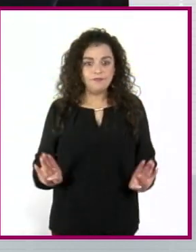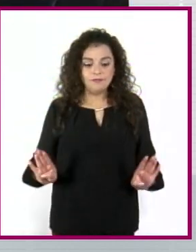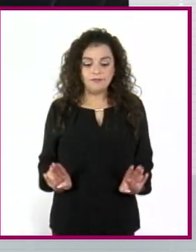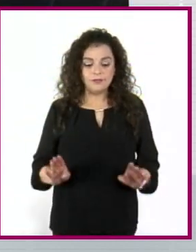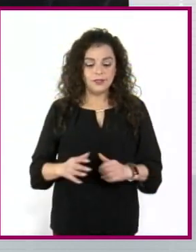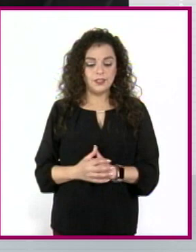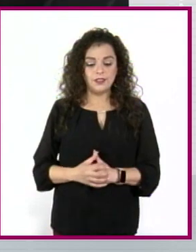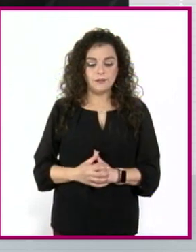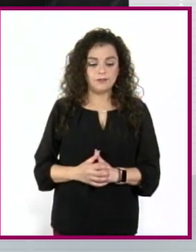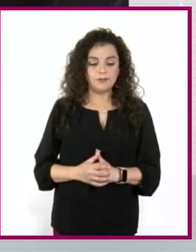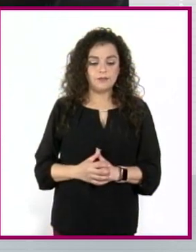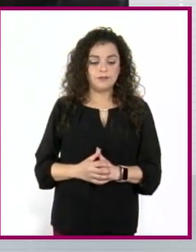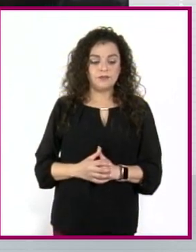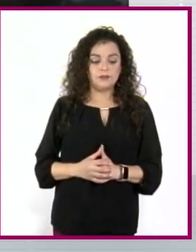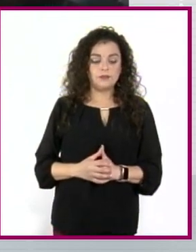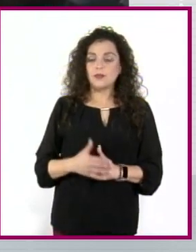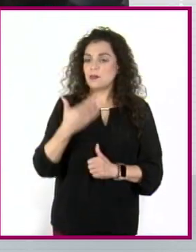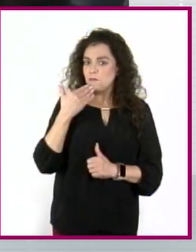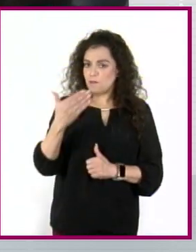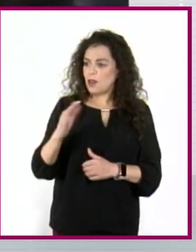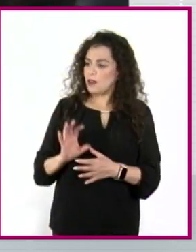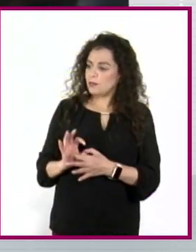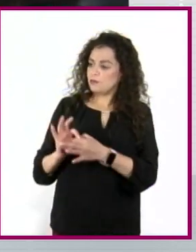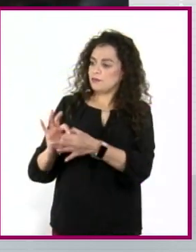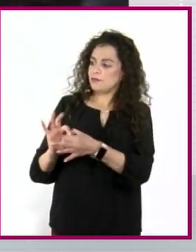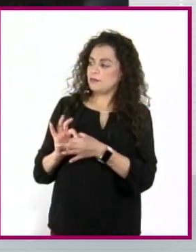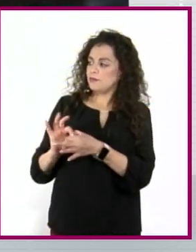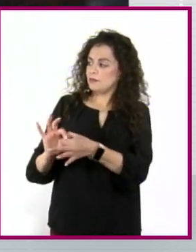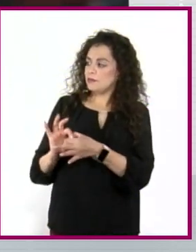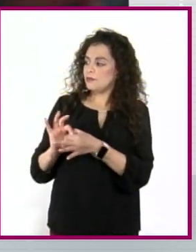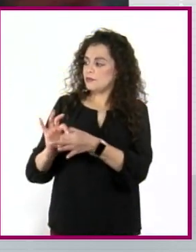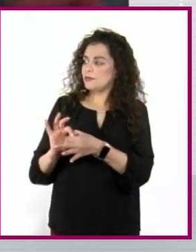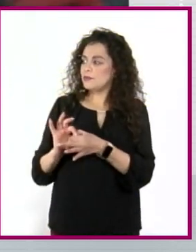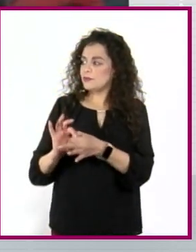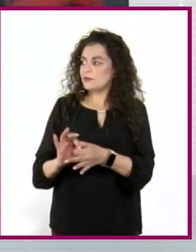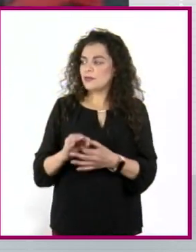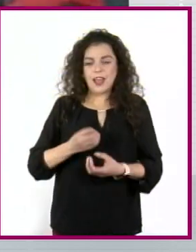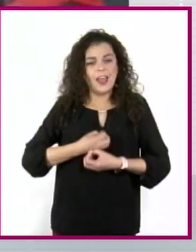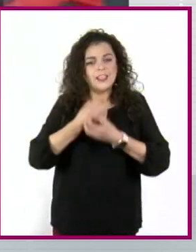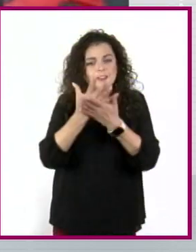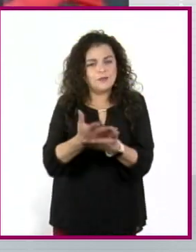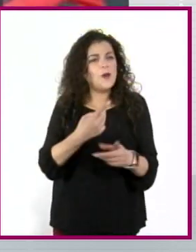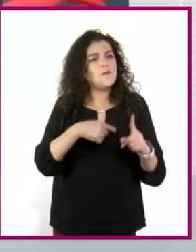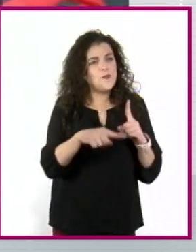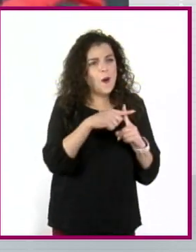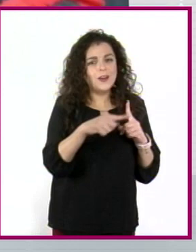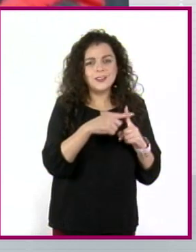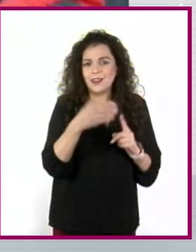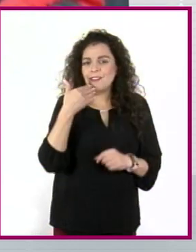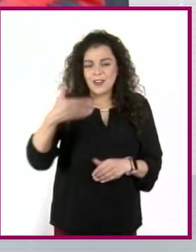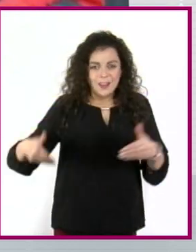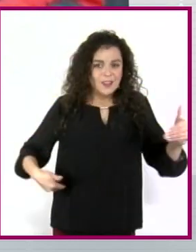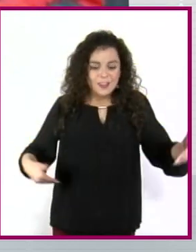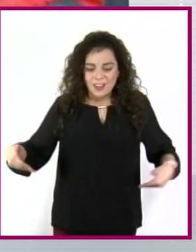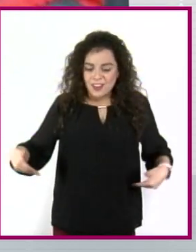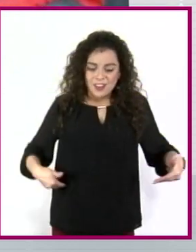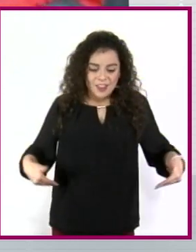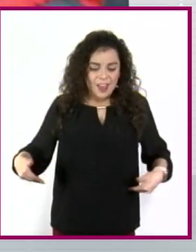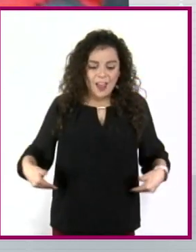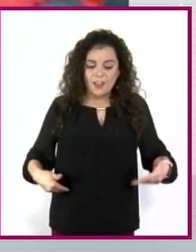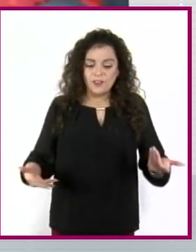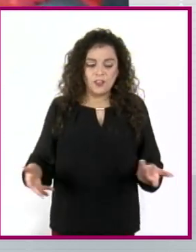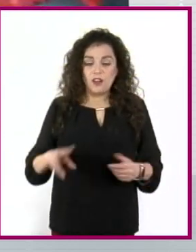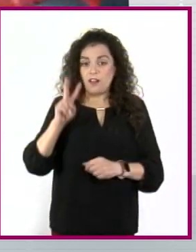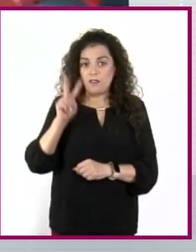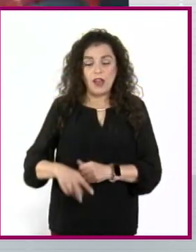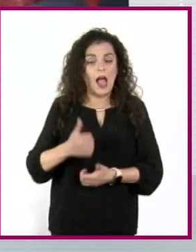Y se conectaron muy bien con esta posibilidad de expresión. El teatro es muy